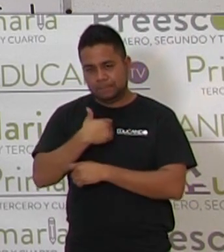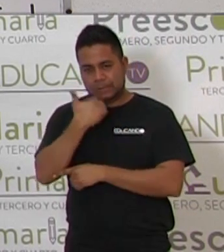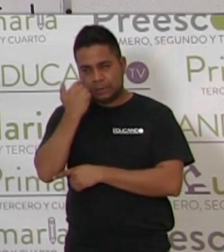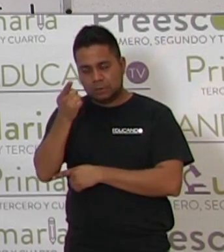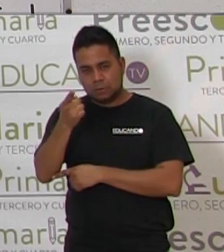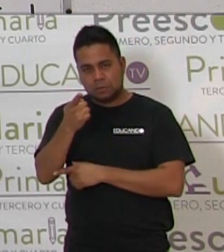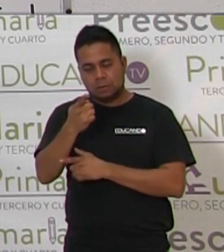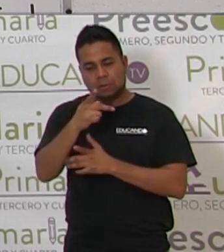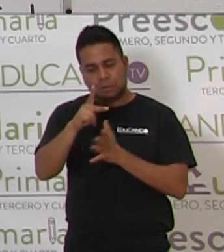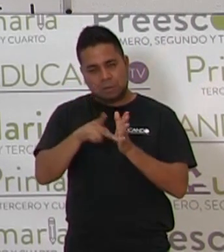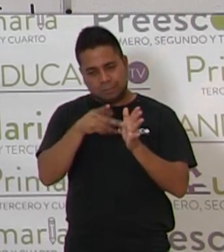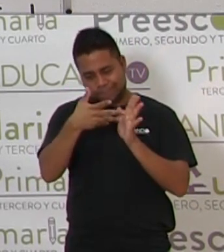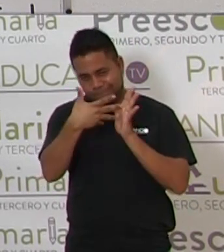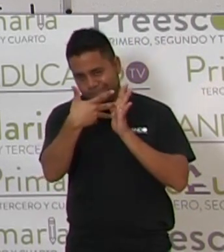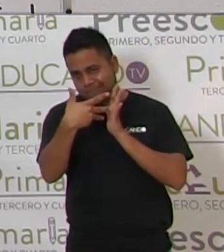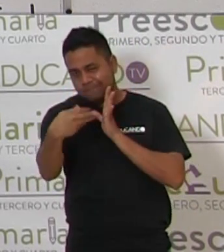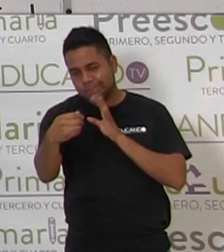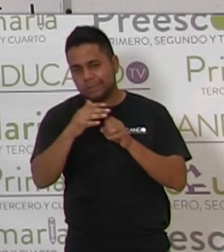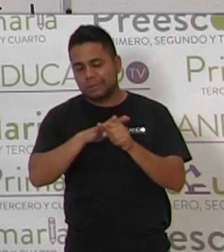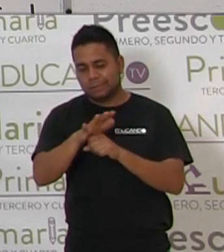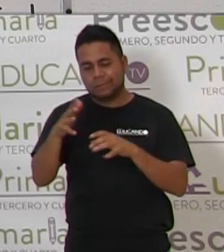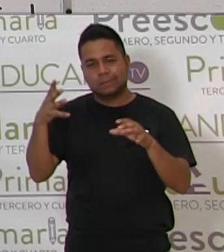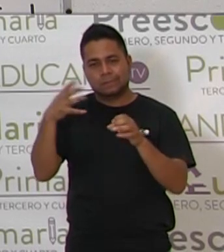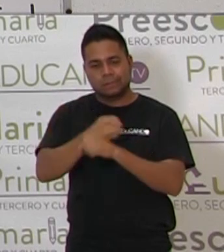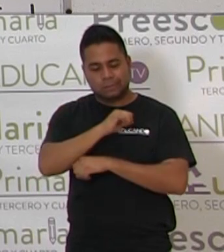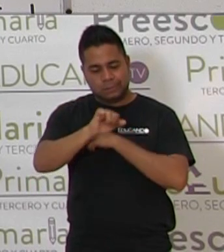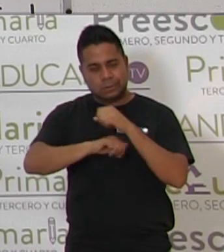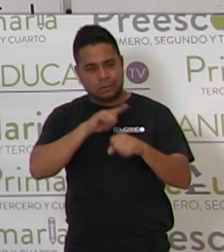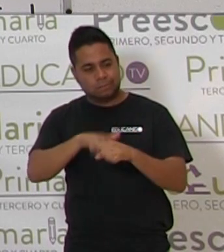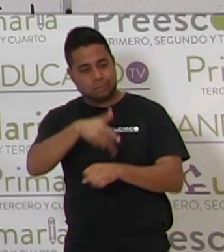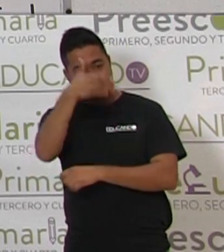fuerte el nombre de nuestro animal. ¿Qué es?